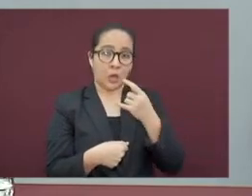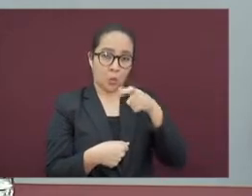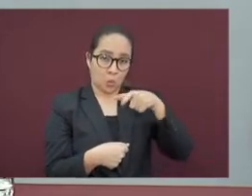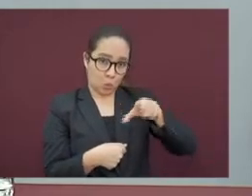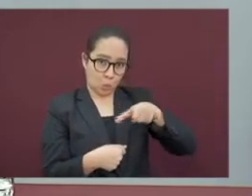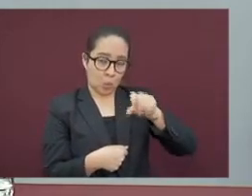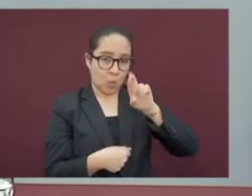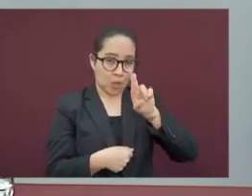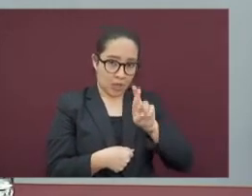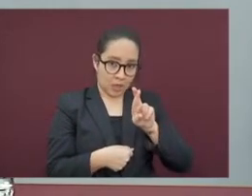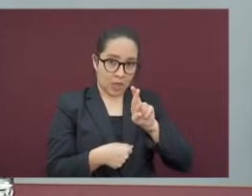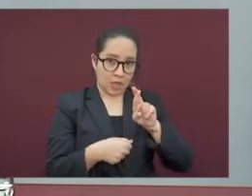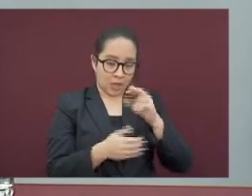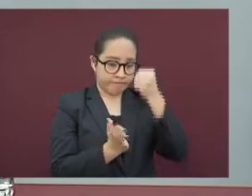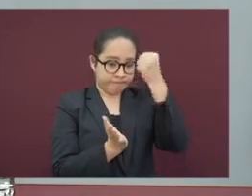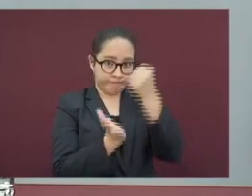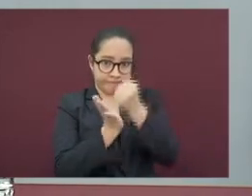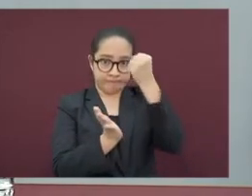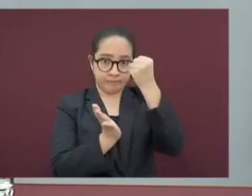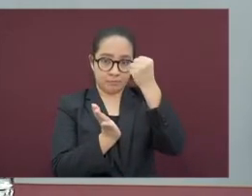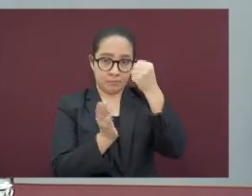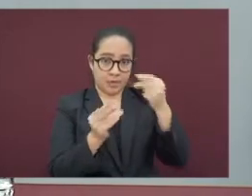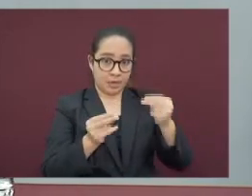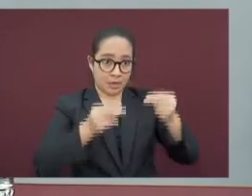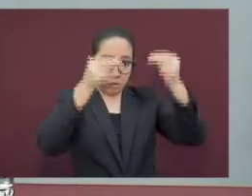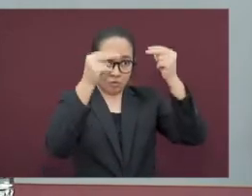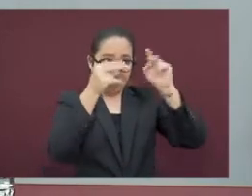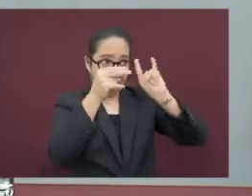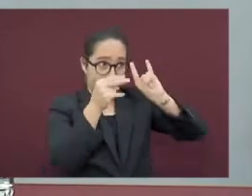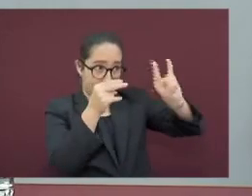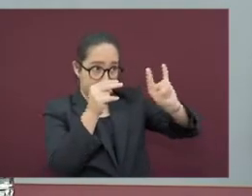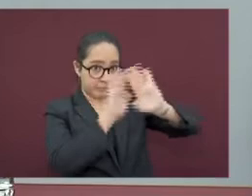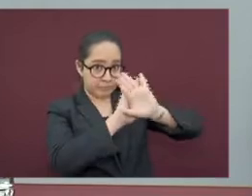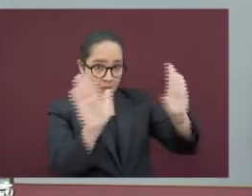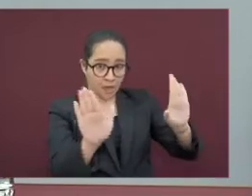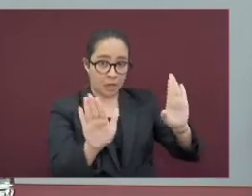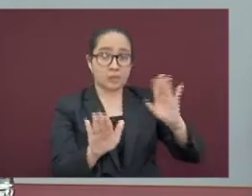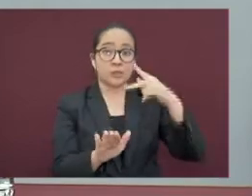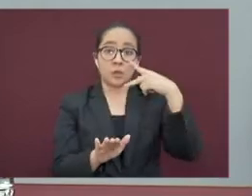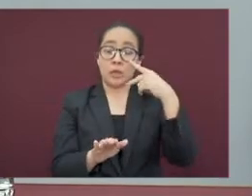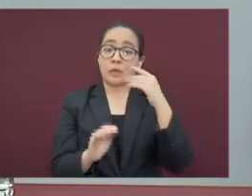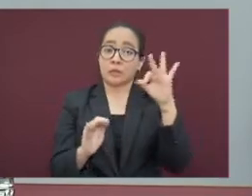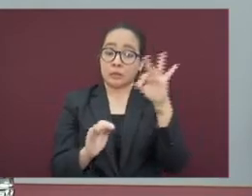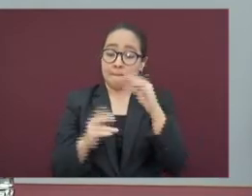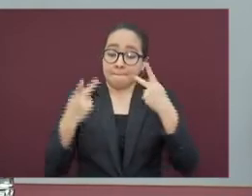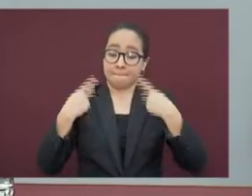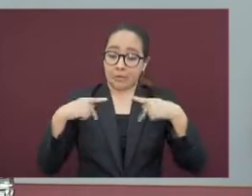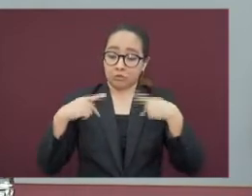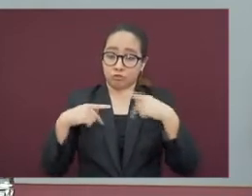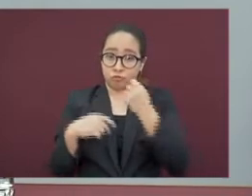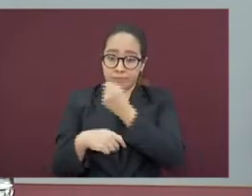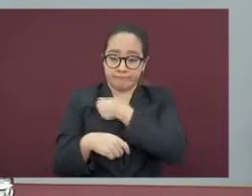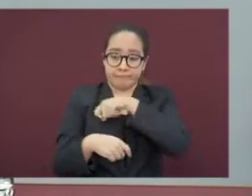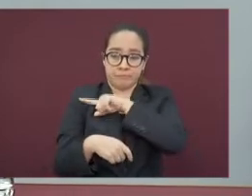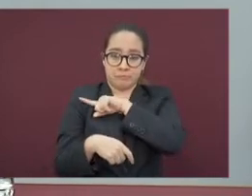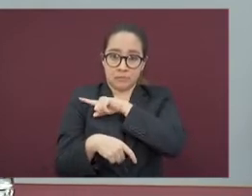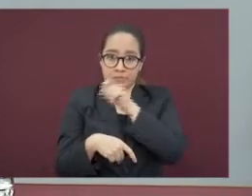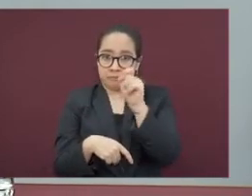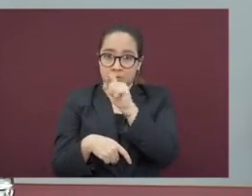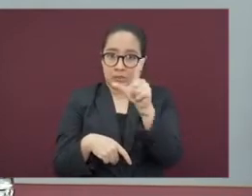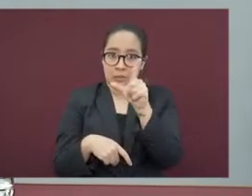su establecimiento será visitado por personal de protección contra riesgos sanitarios.